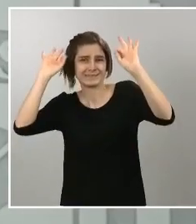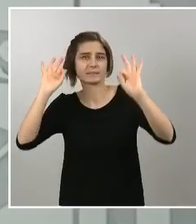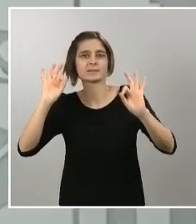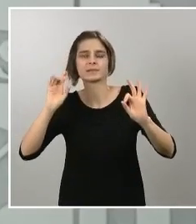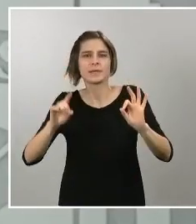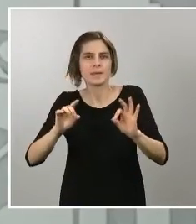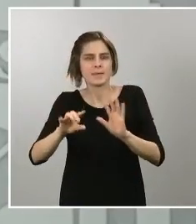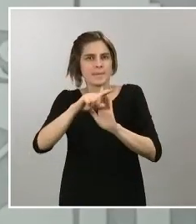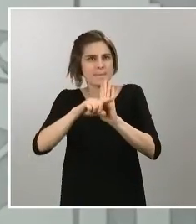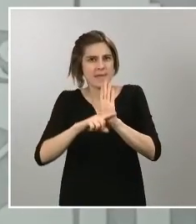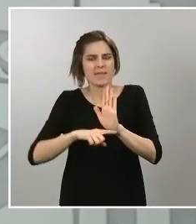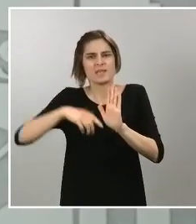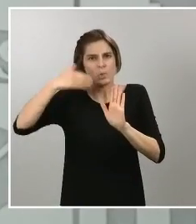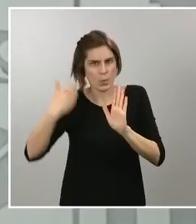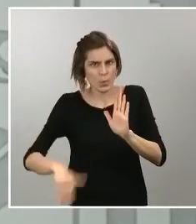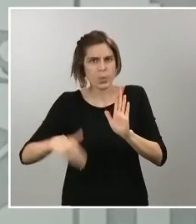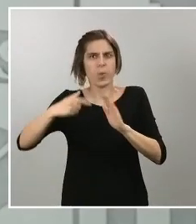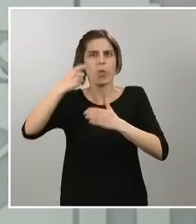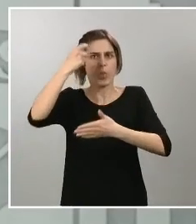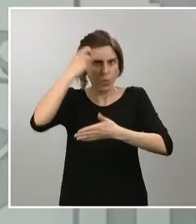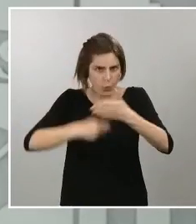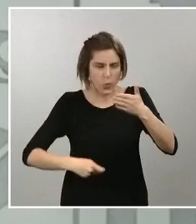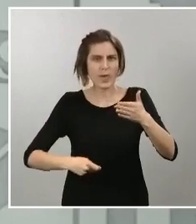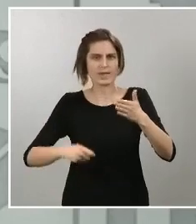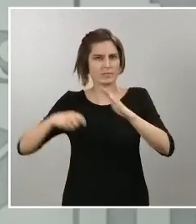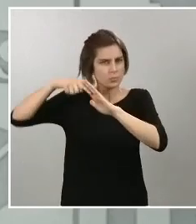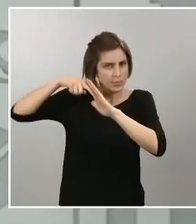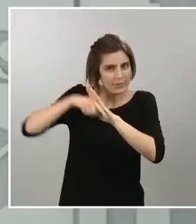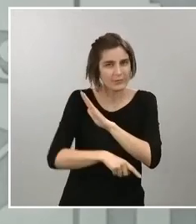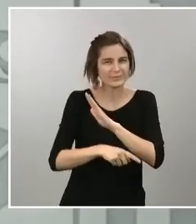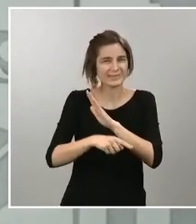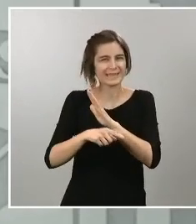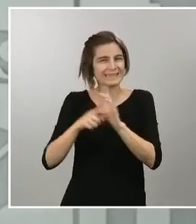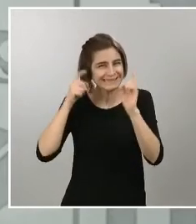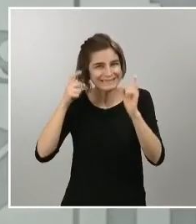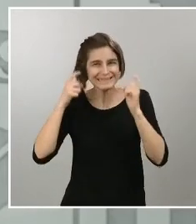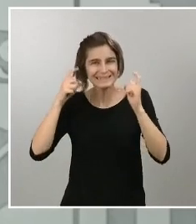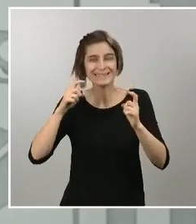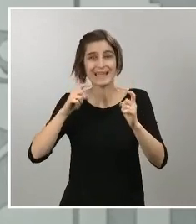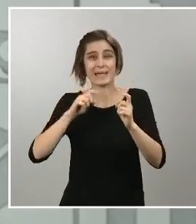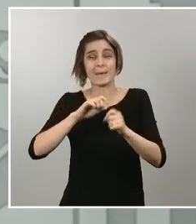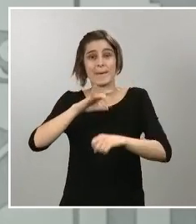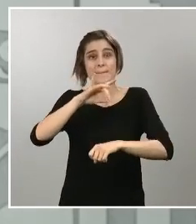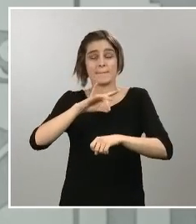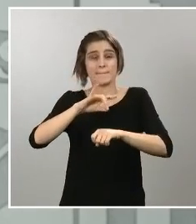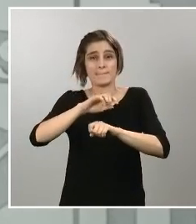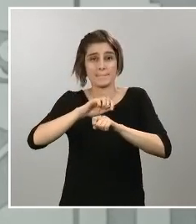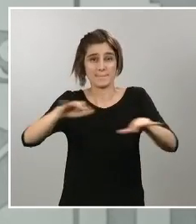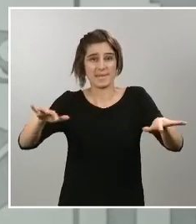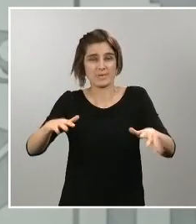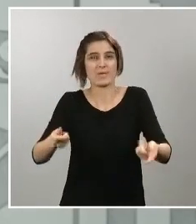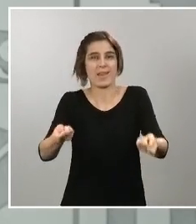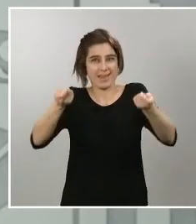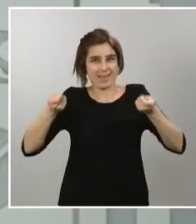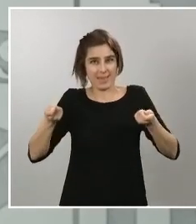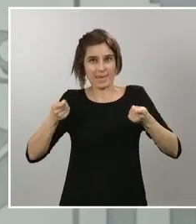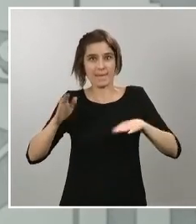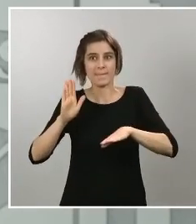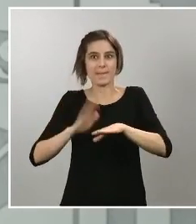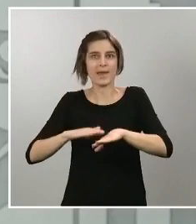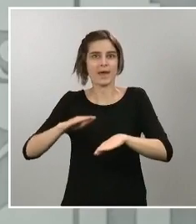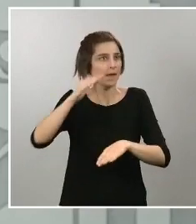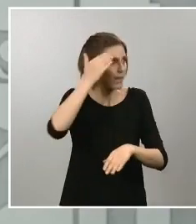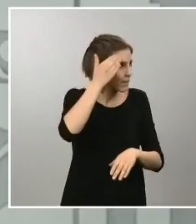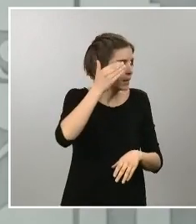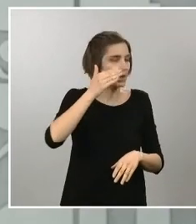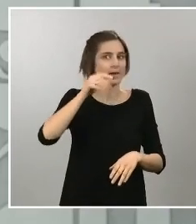para intentar frenar la expansión del virus para que nadie se quede atrás y reducir el impacto sanitario, social y